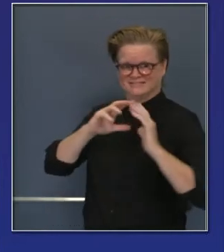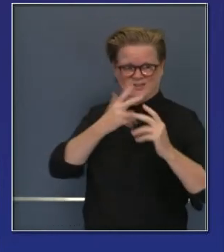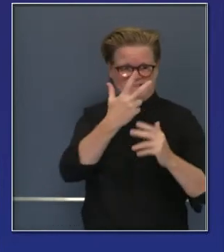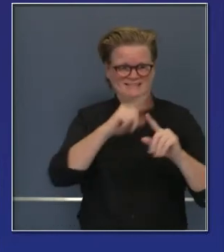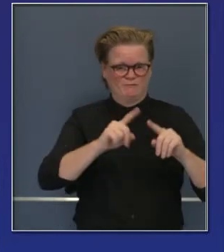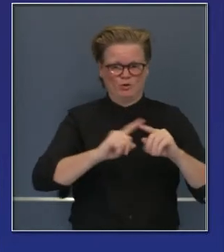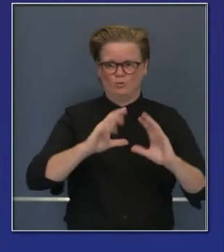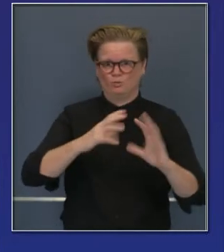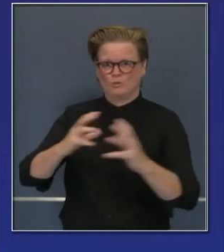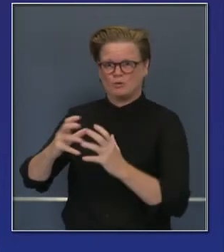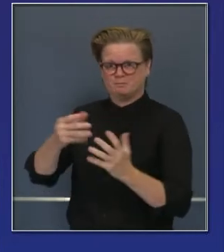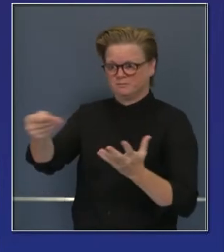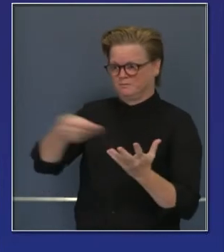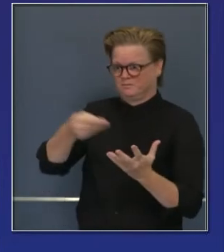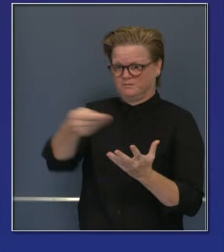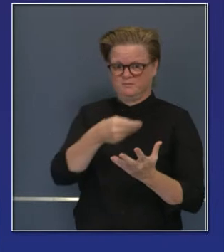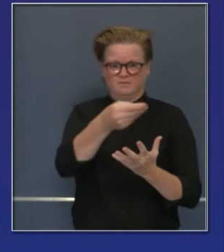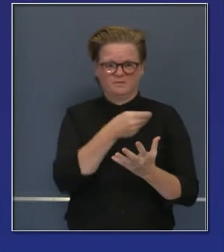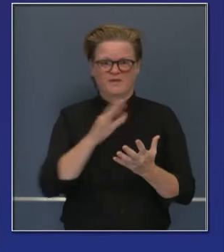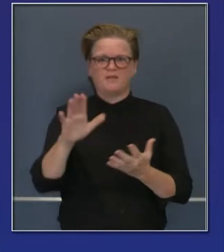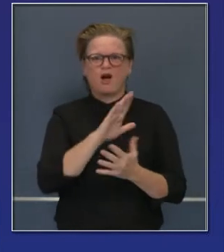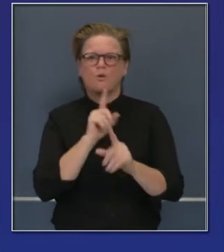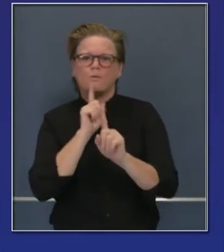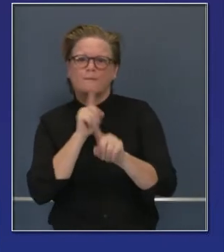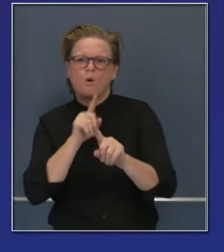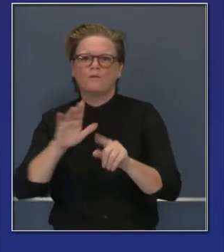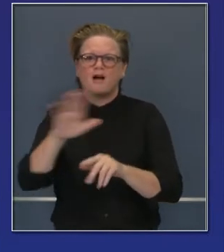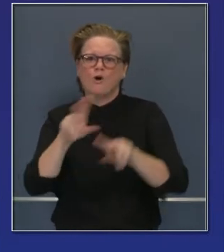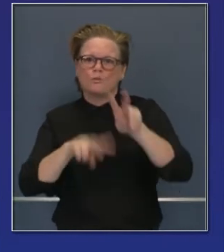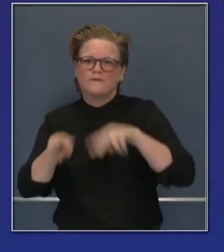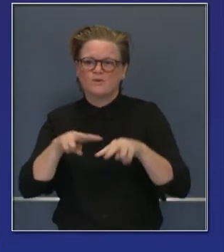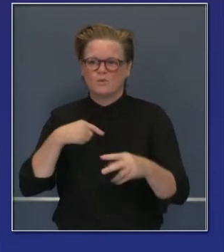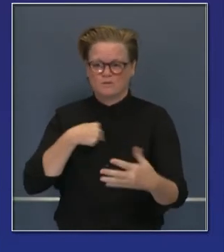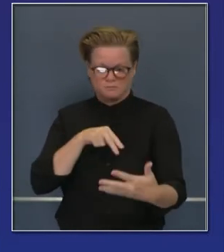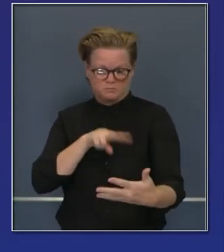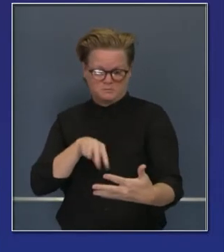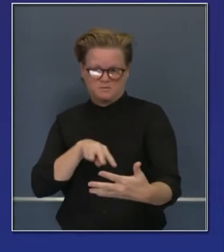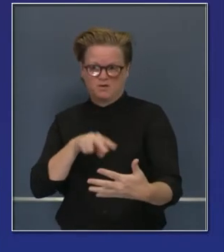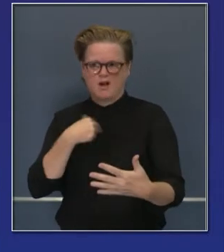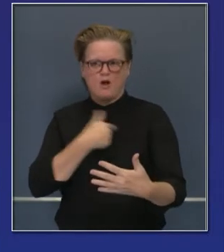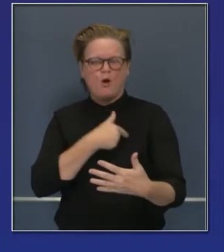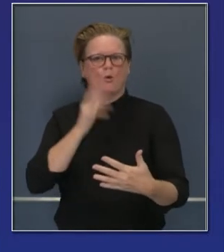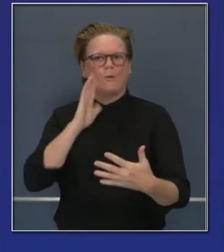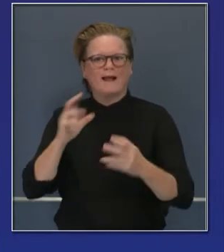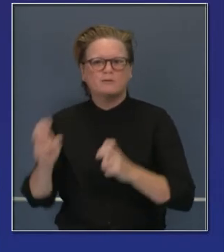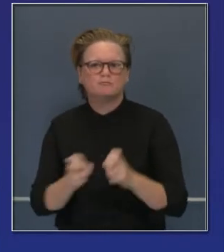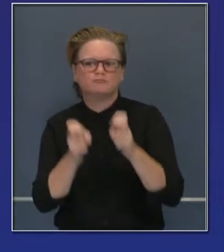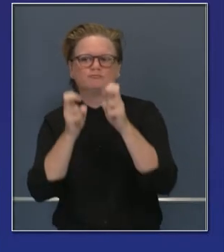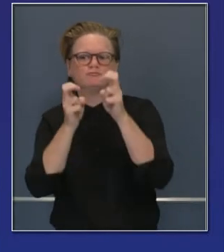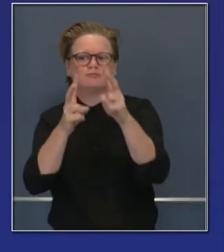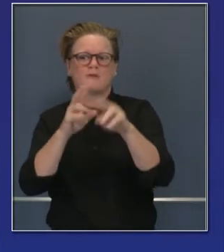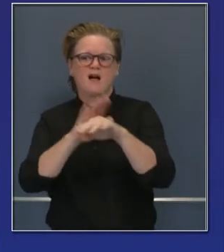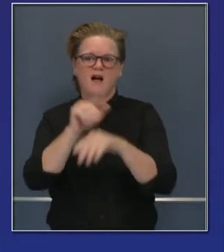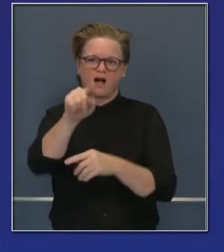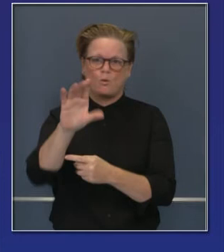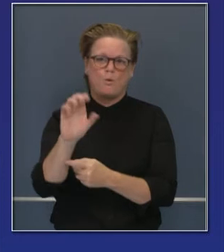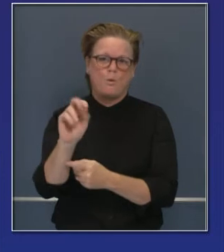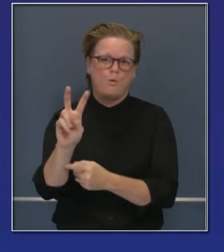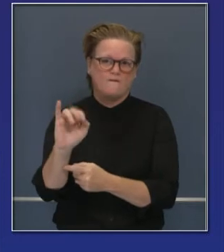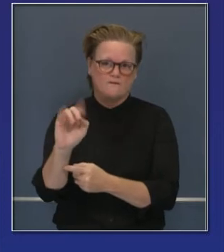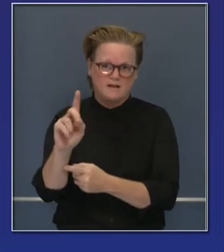al prepararlos, los publicaremos tan pronto sea posible en ese sitio web, covid19.ca.gov.